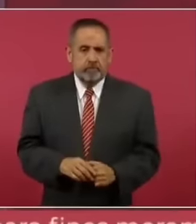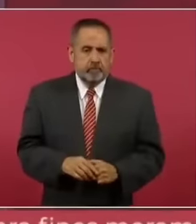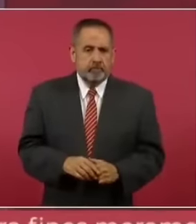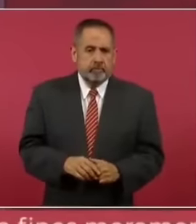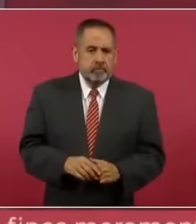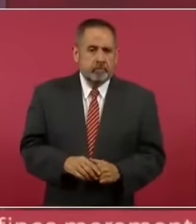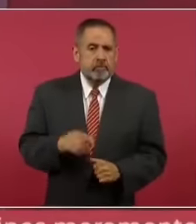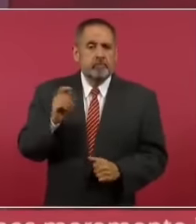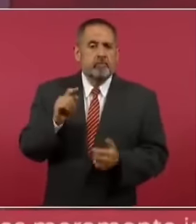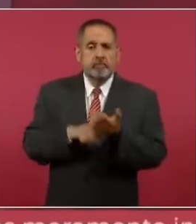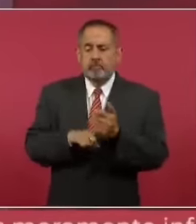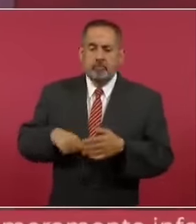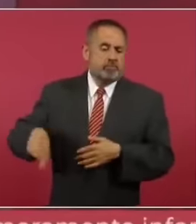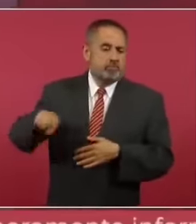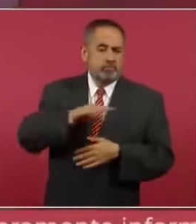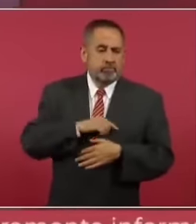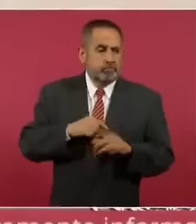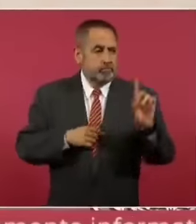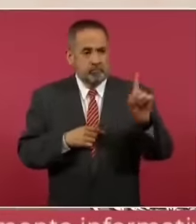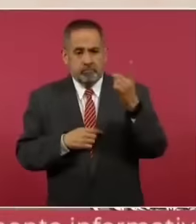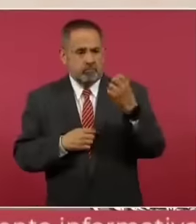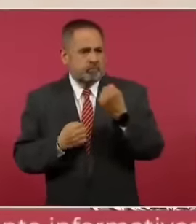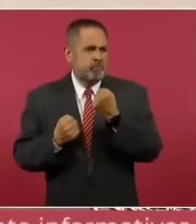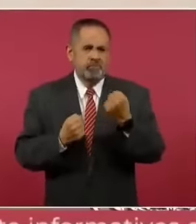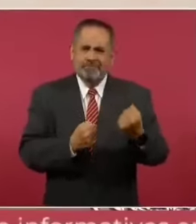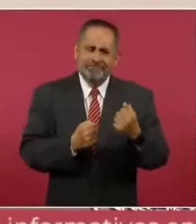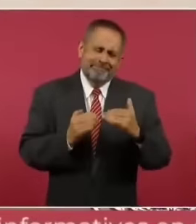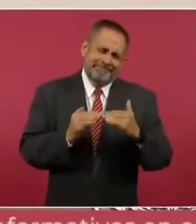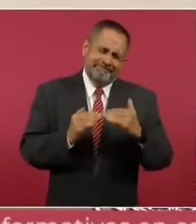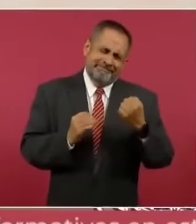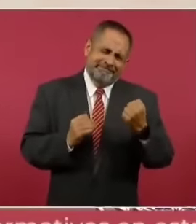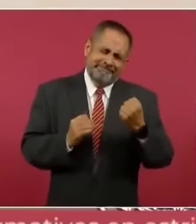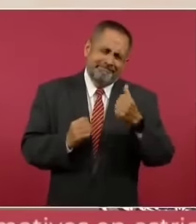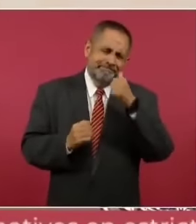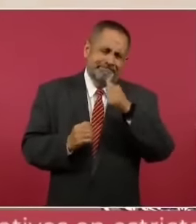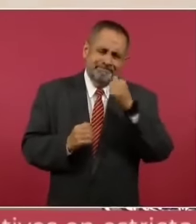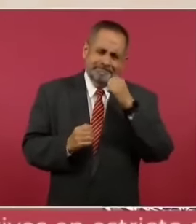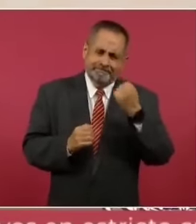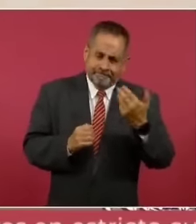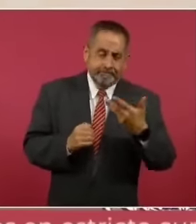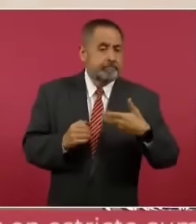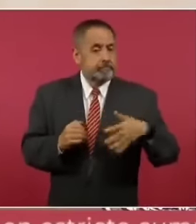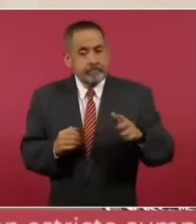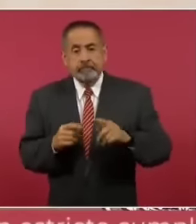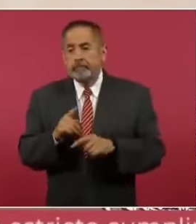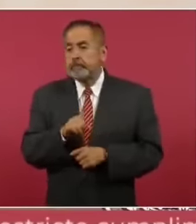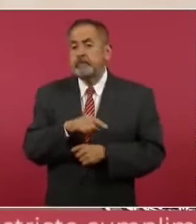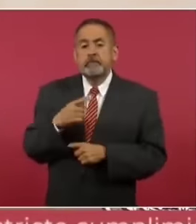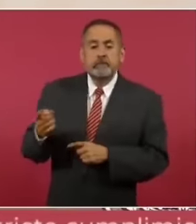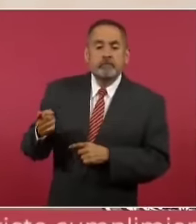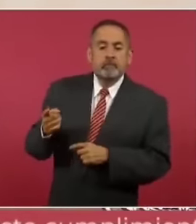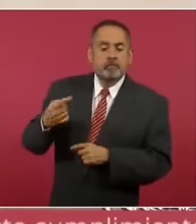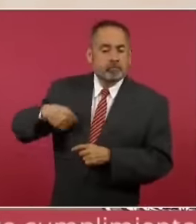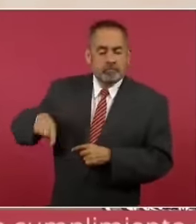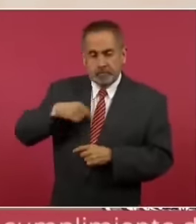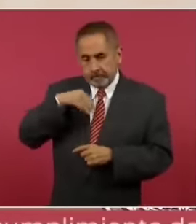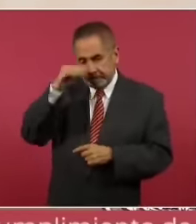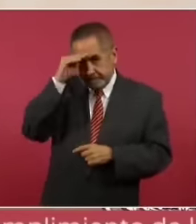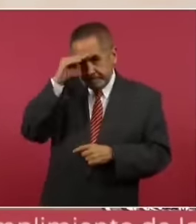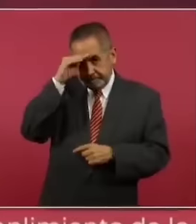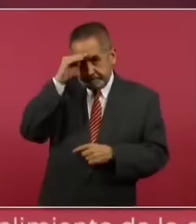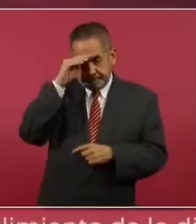la fortaleza de siempre del dólar y sostenemos